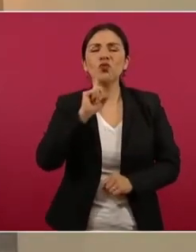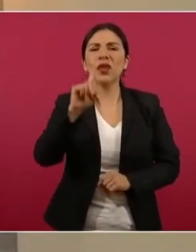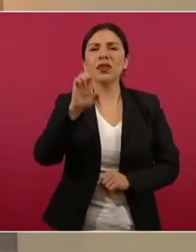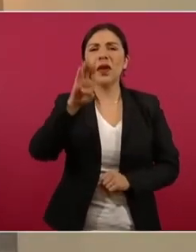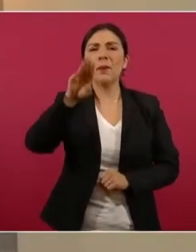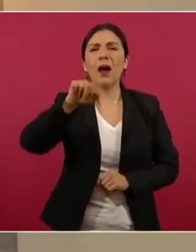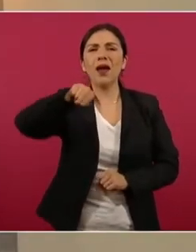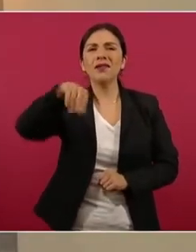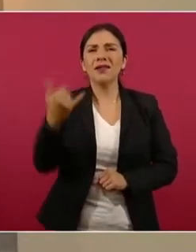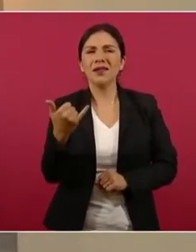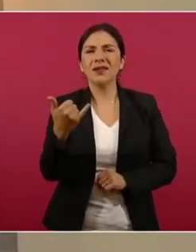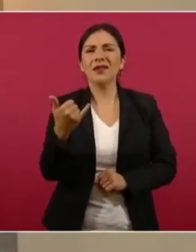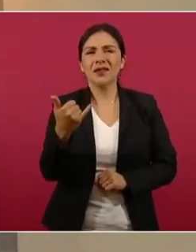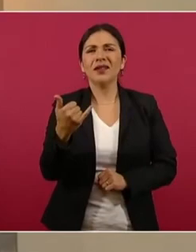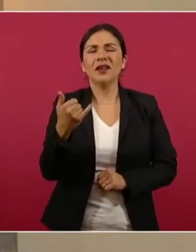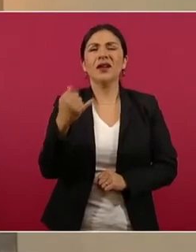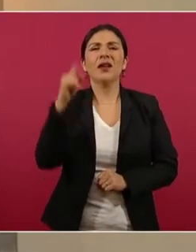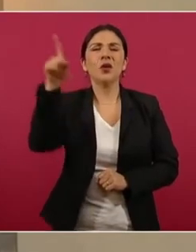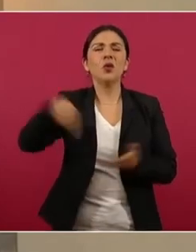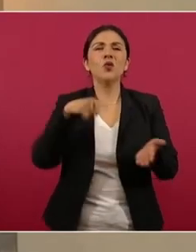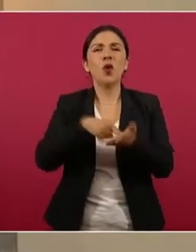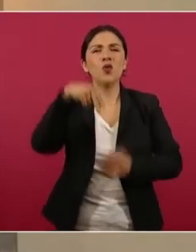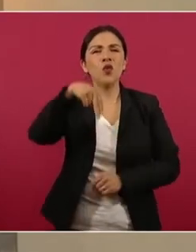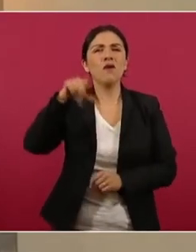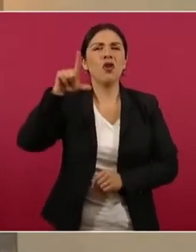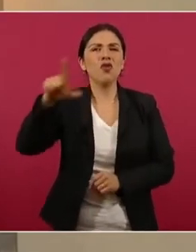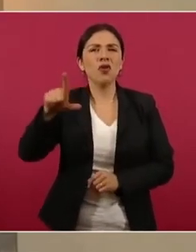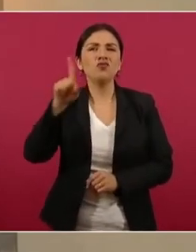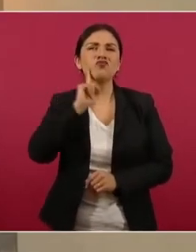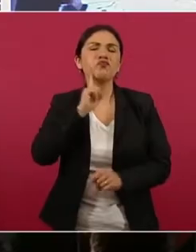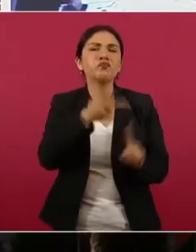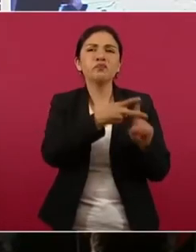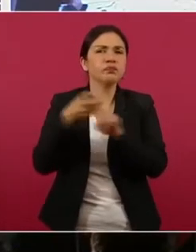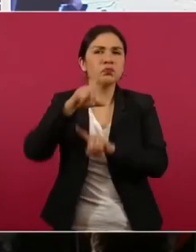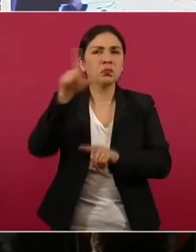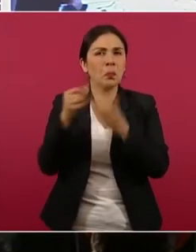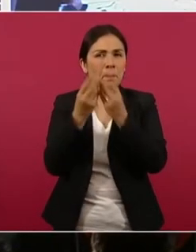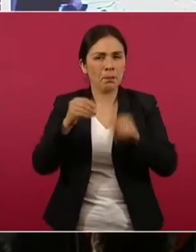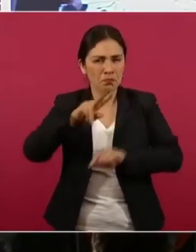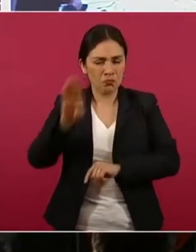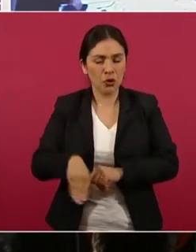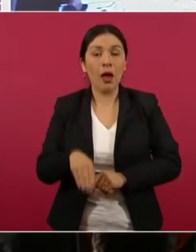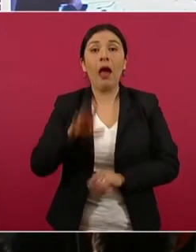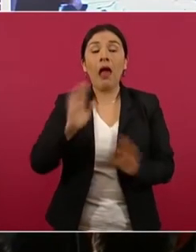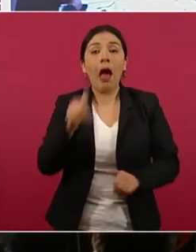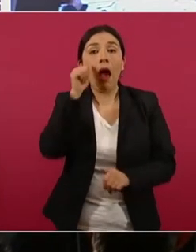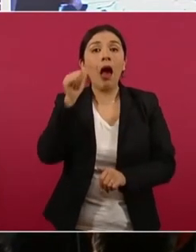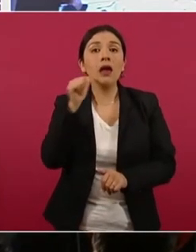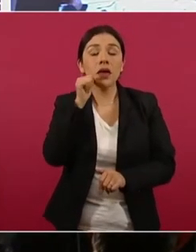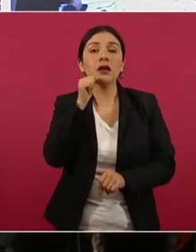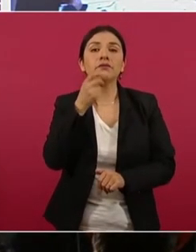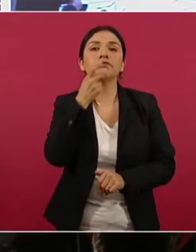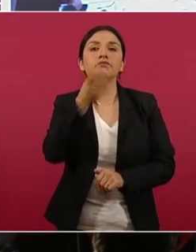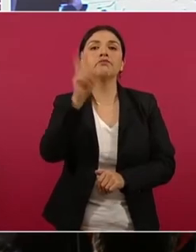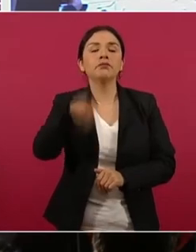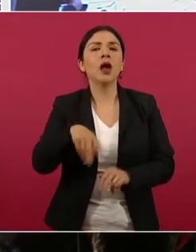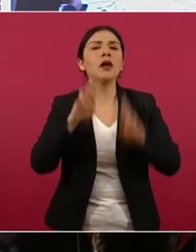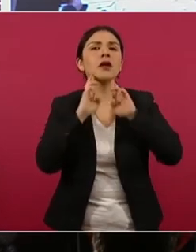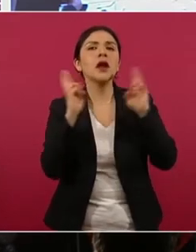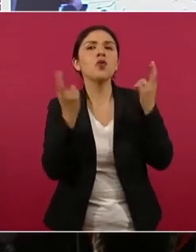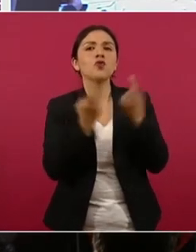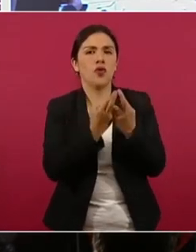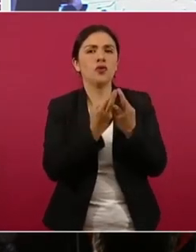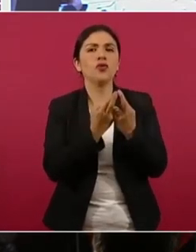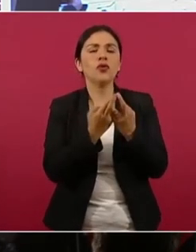acontecido en Escobedo, Nuevo León, informamos que el día de ayer tuvimos una reunión